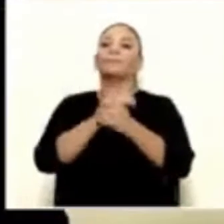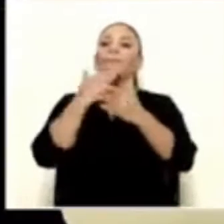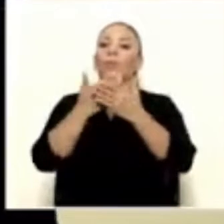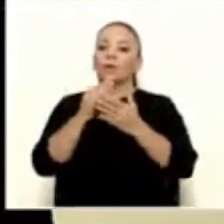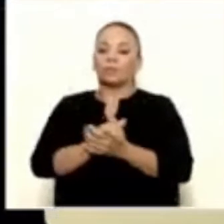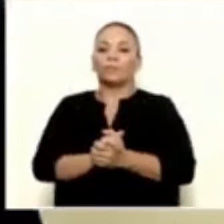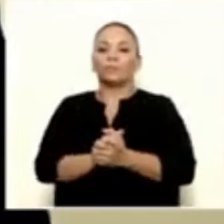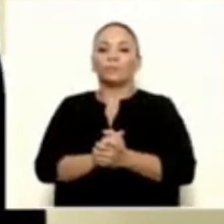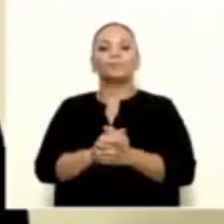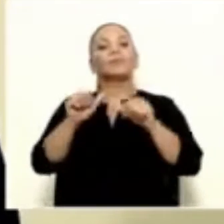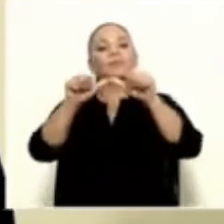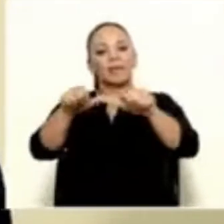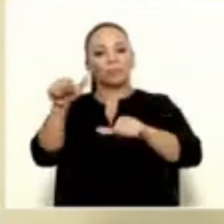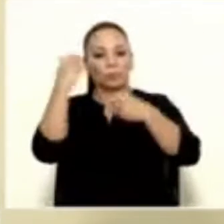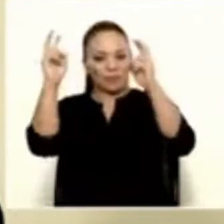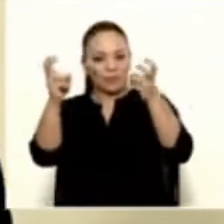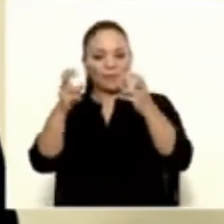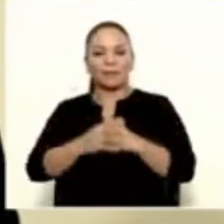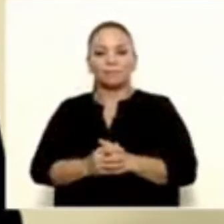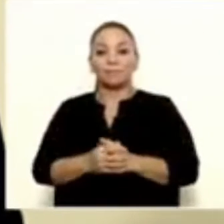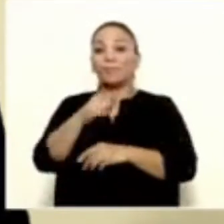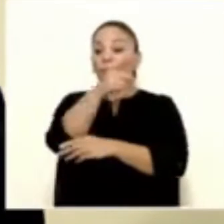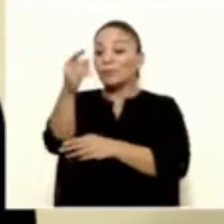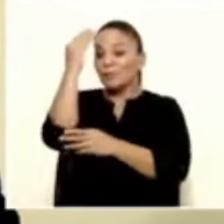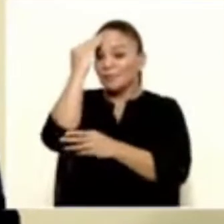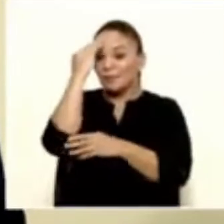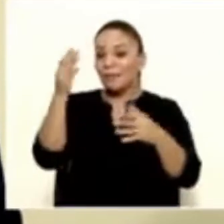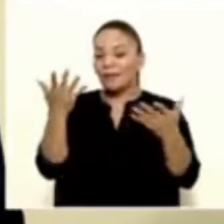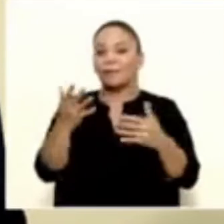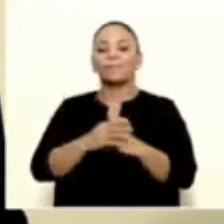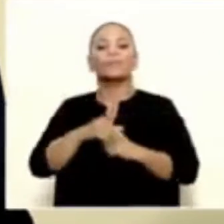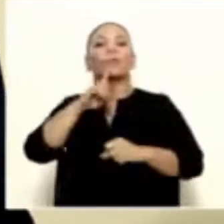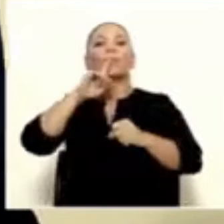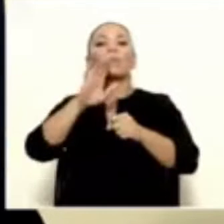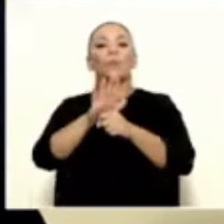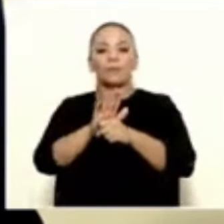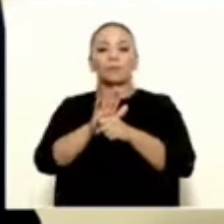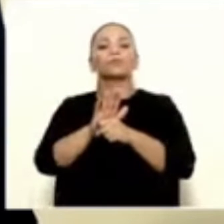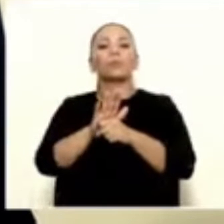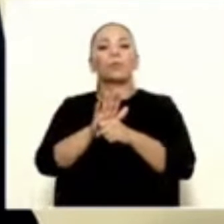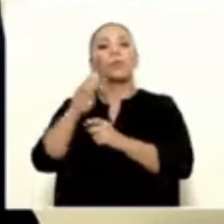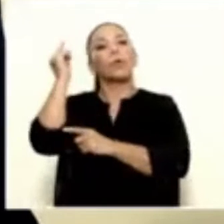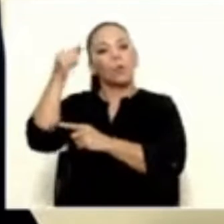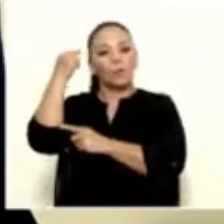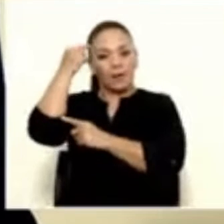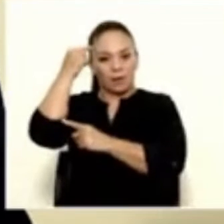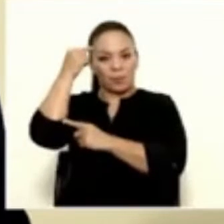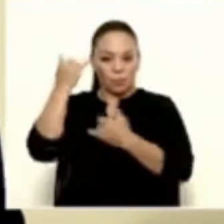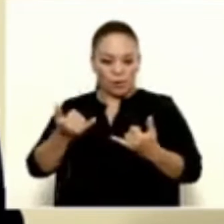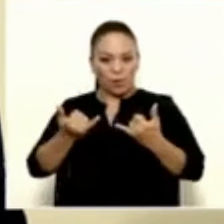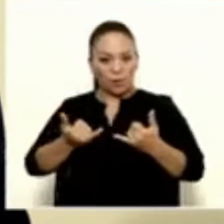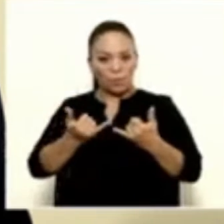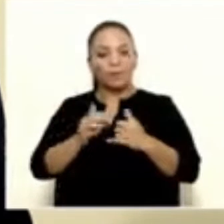Siguiente punto. Ustedes saben que el compromiso de la administración del gobierno de la República